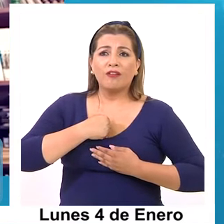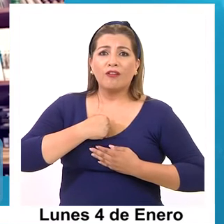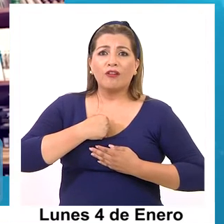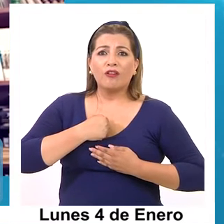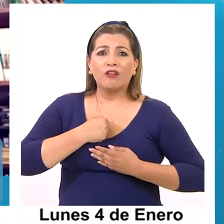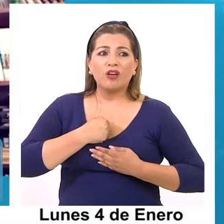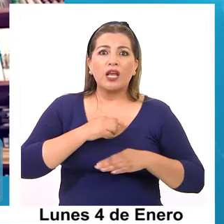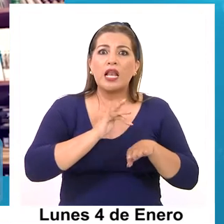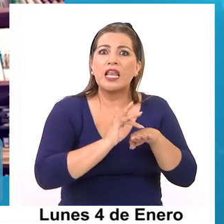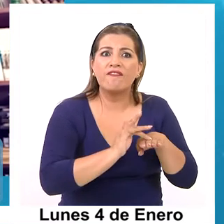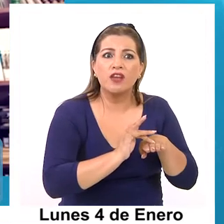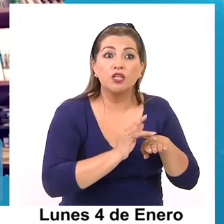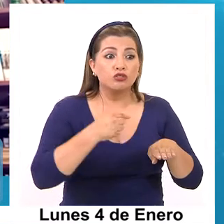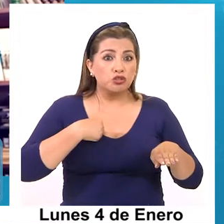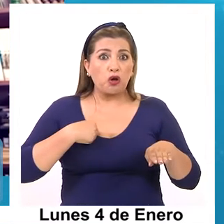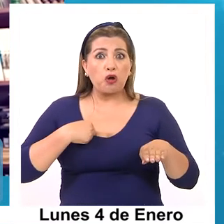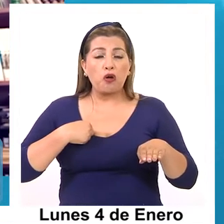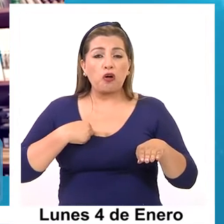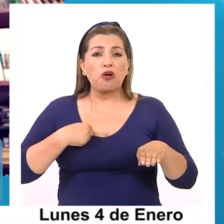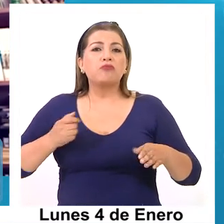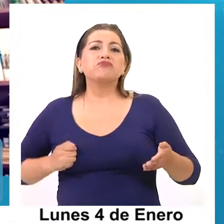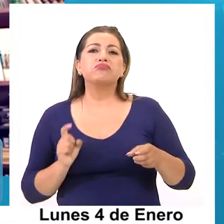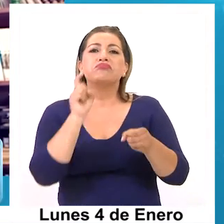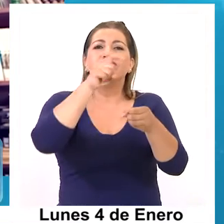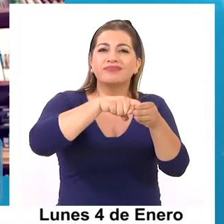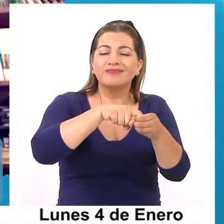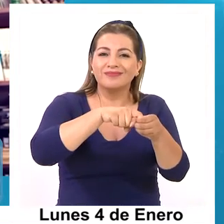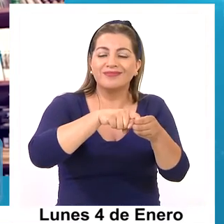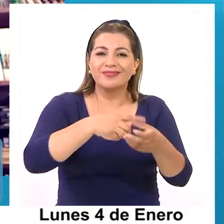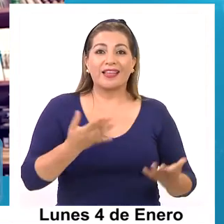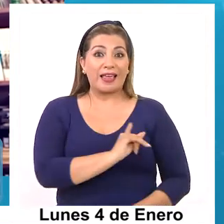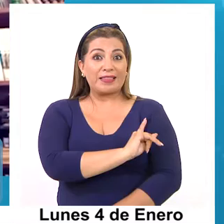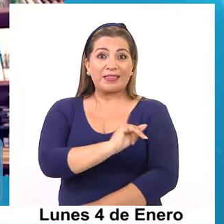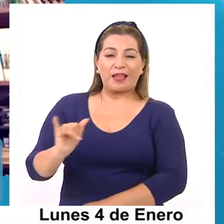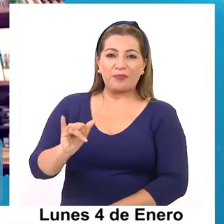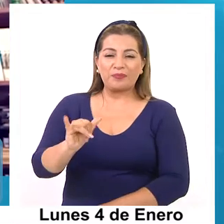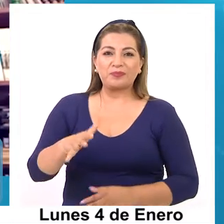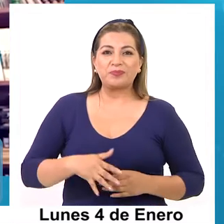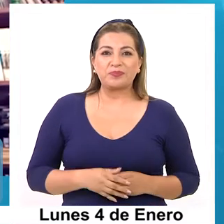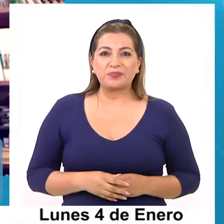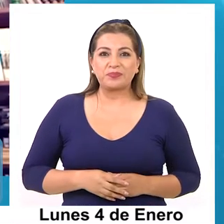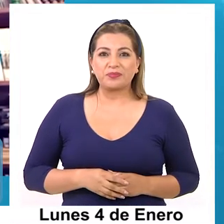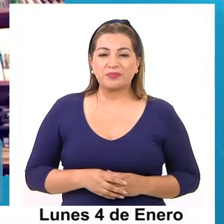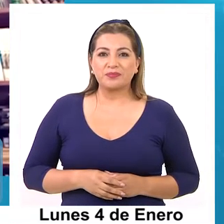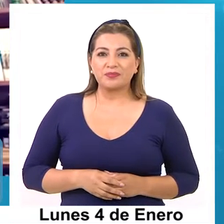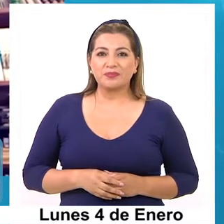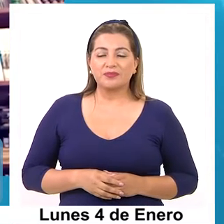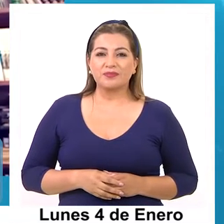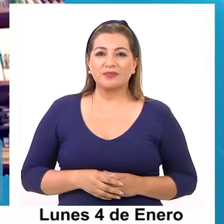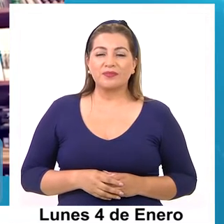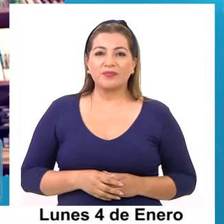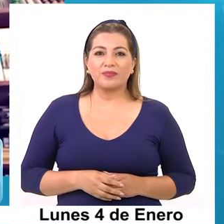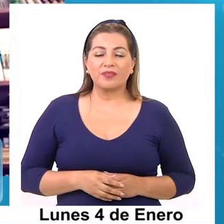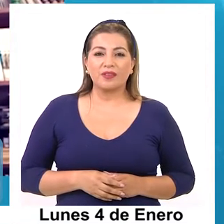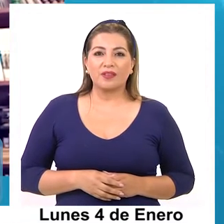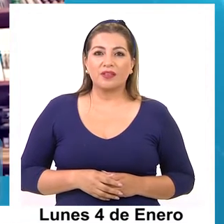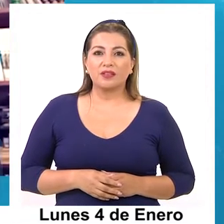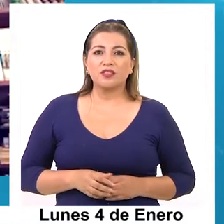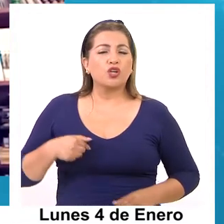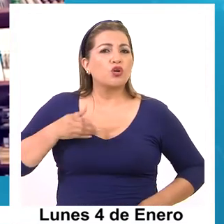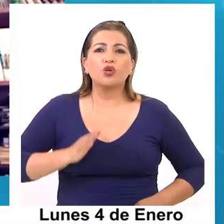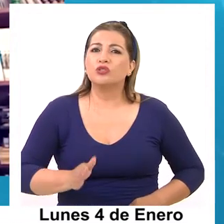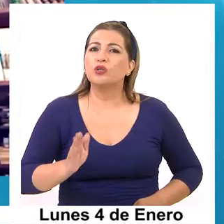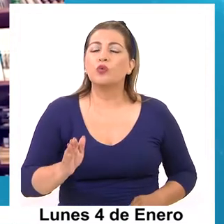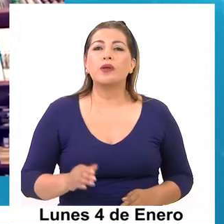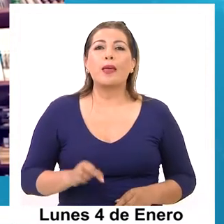esos cupos vacíos, y por eso me preinscribí. Y luego surge, digamos, la idea de mantener